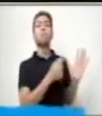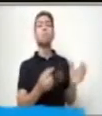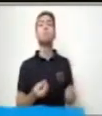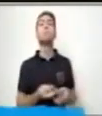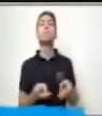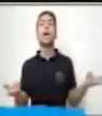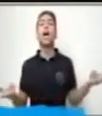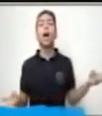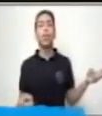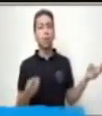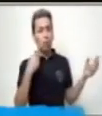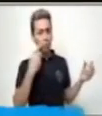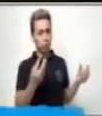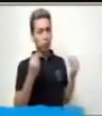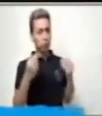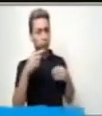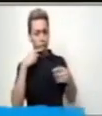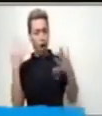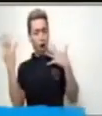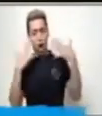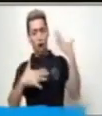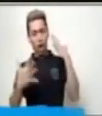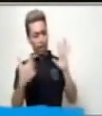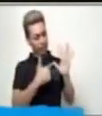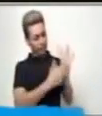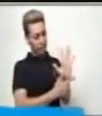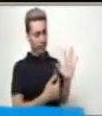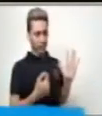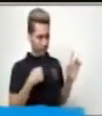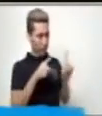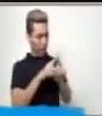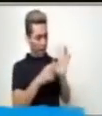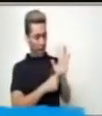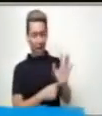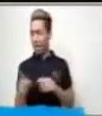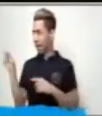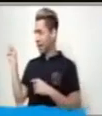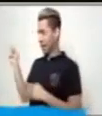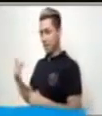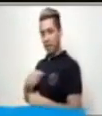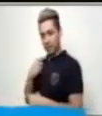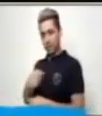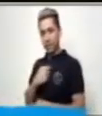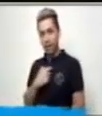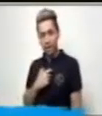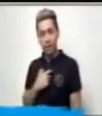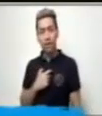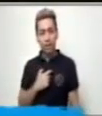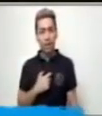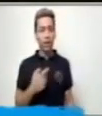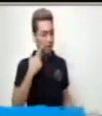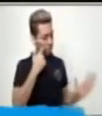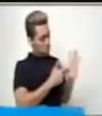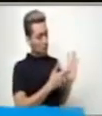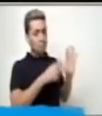muchos colores, personas que venden y personas que compran.